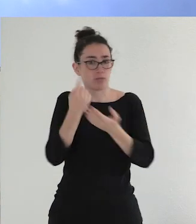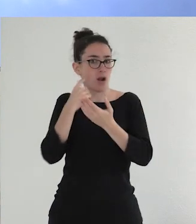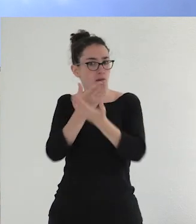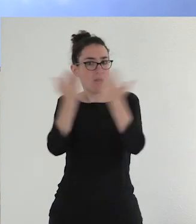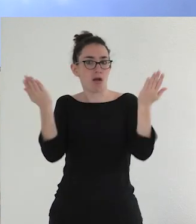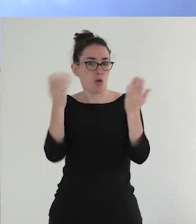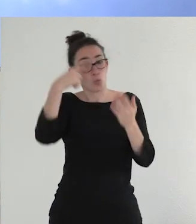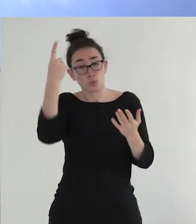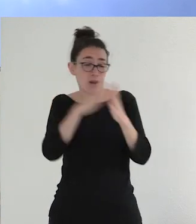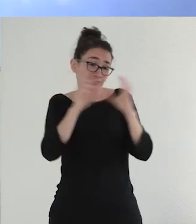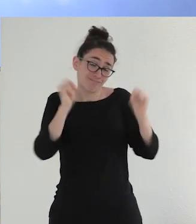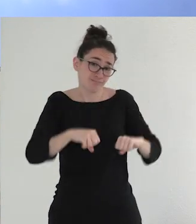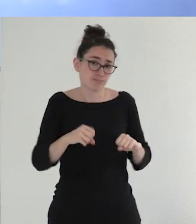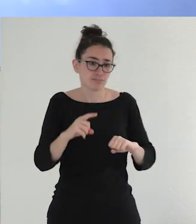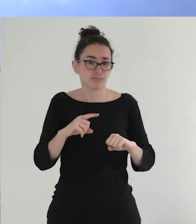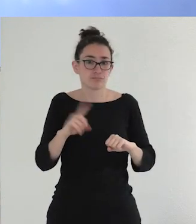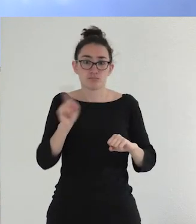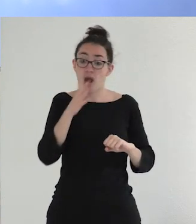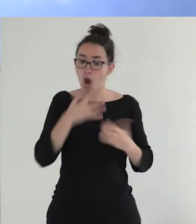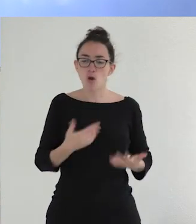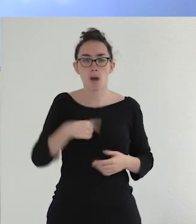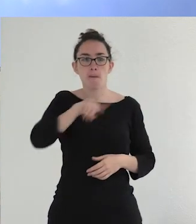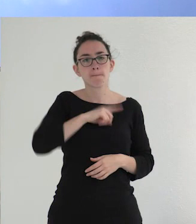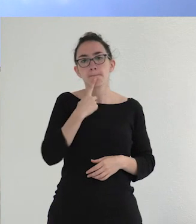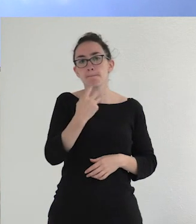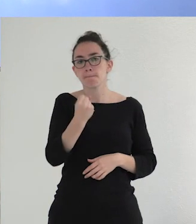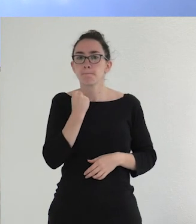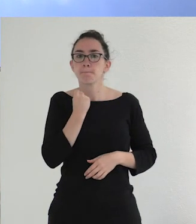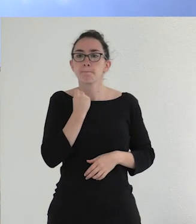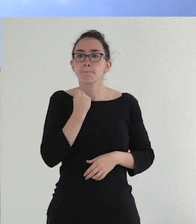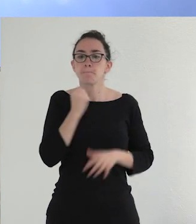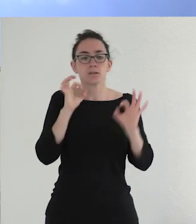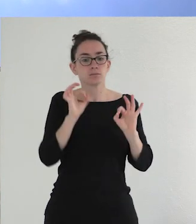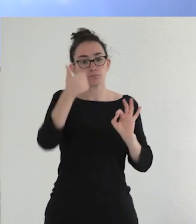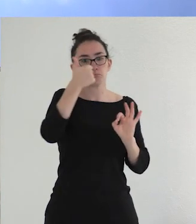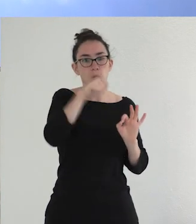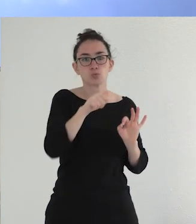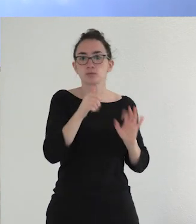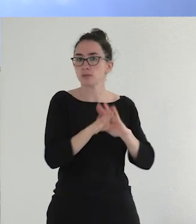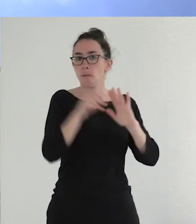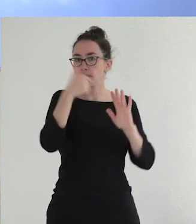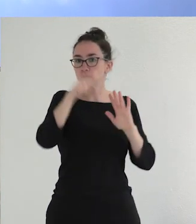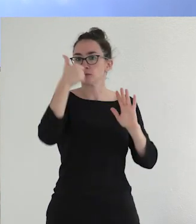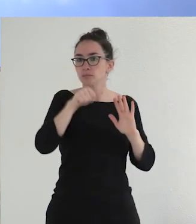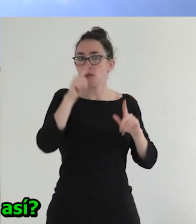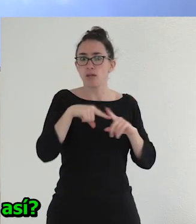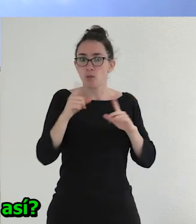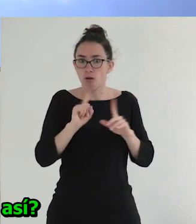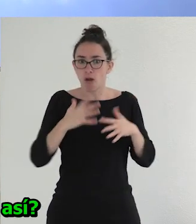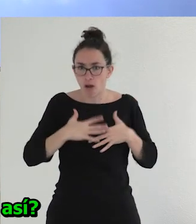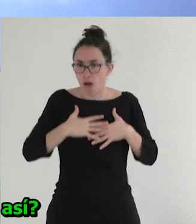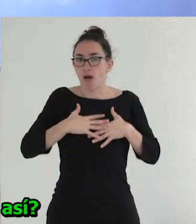lo que hacemos, que es no decir nada, presuponer todo el tiempo que la masculinidad les interesa y cuando no les interesa, llevarnos los manos a la cabeza con cara de sorpresa.